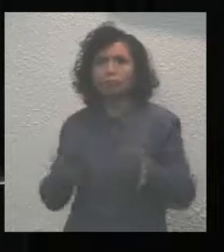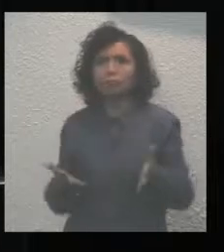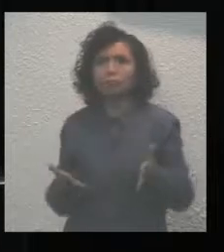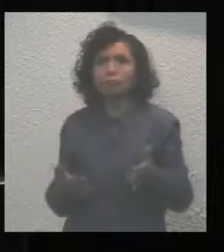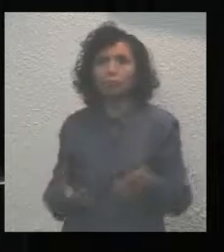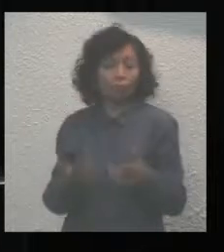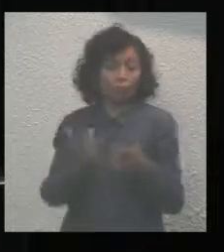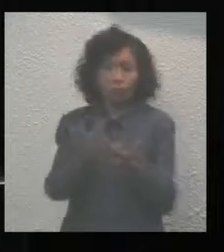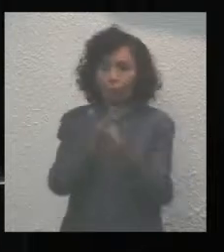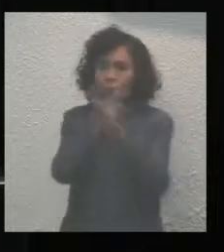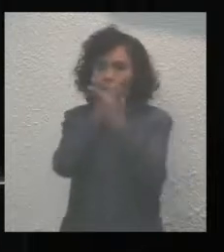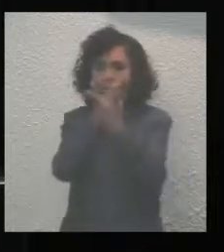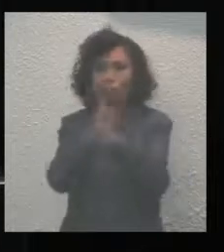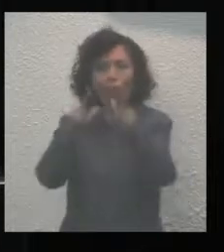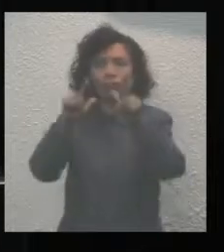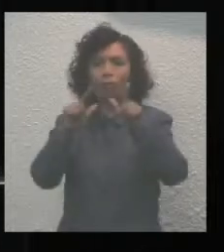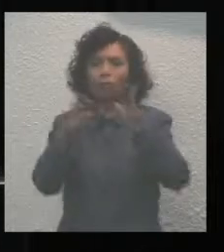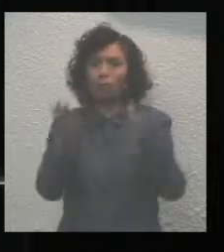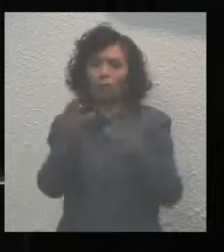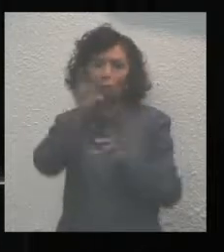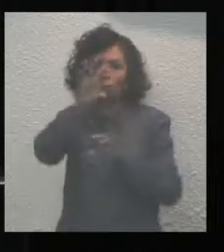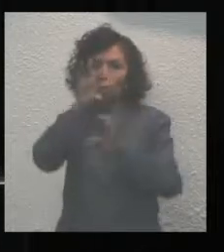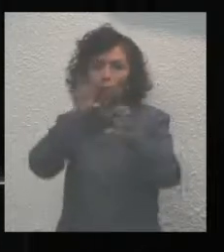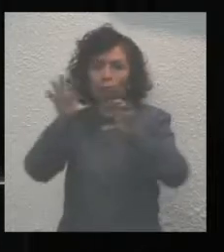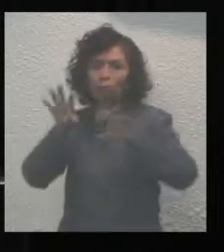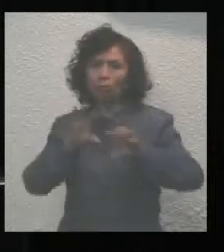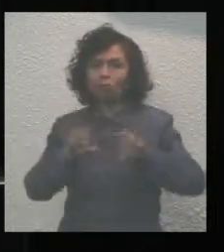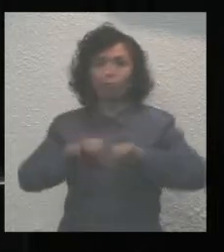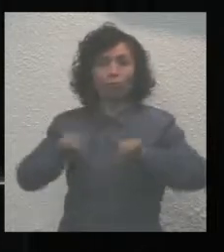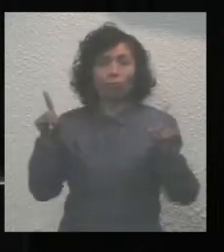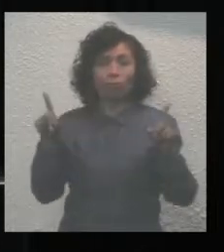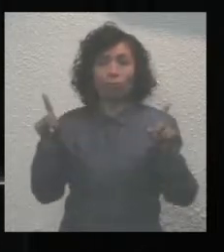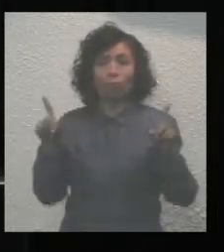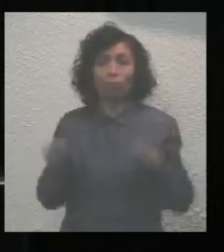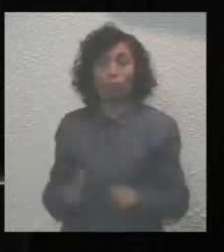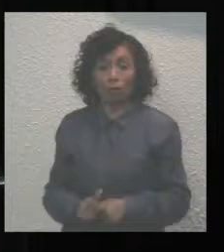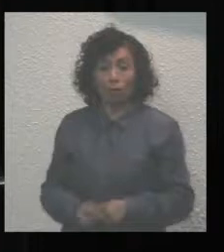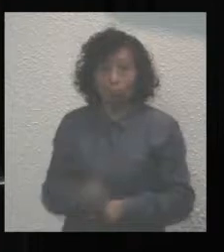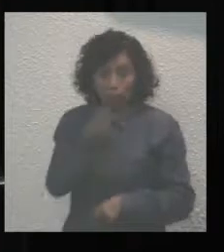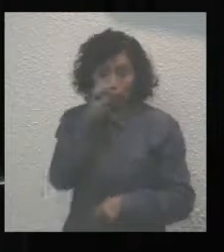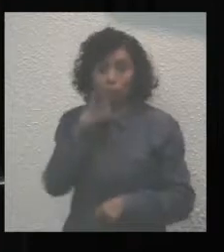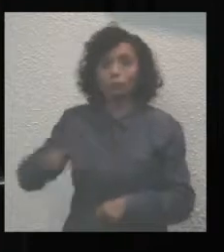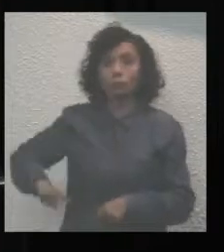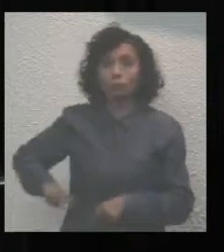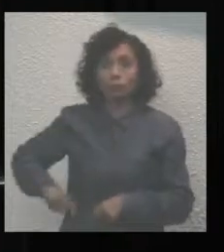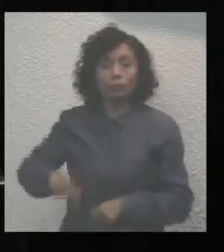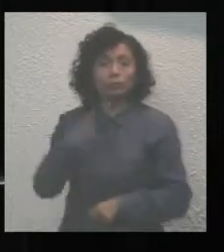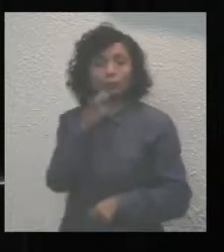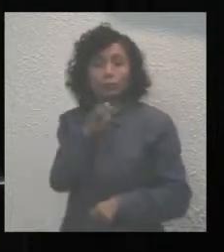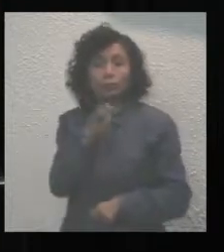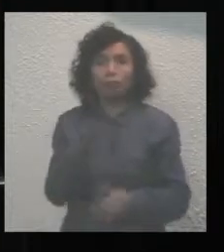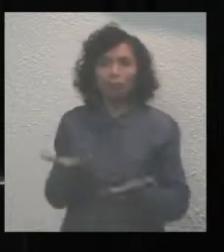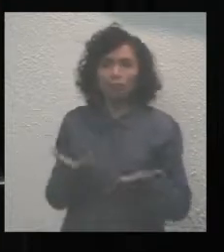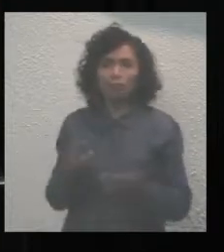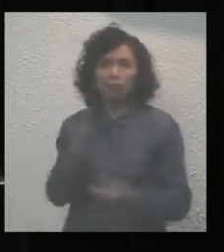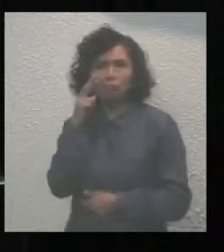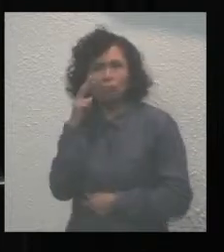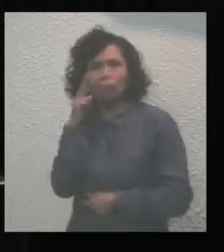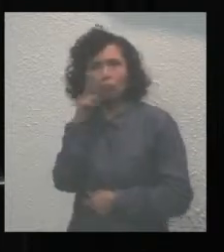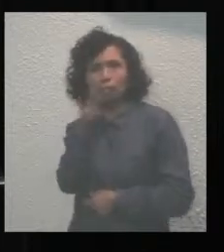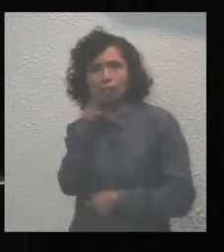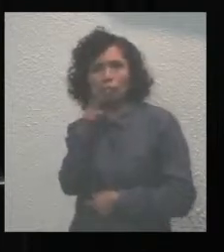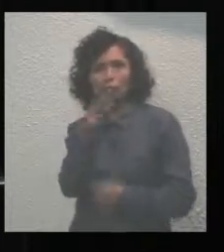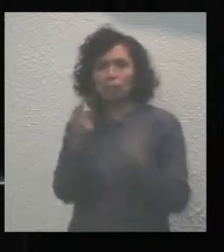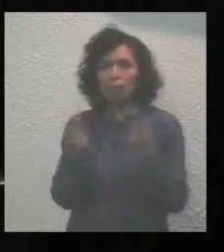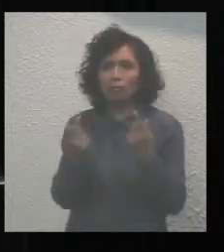autonomía municipal. De los aciertos de este gobierno, se debe destacar el